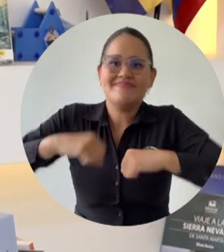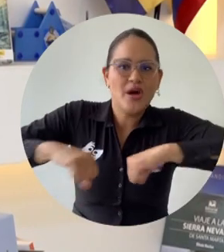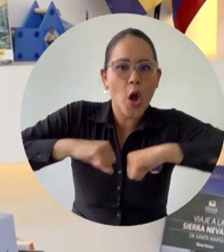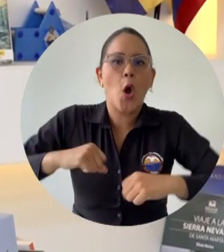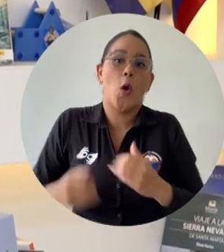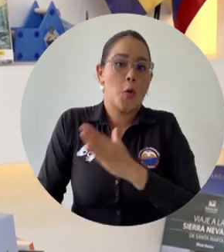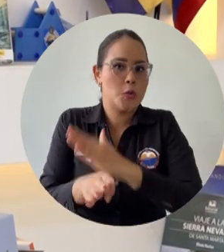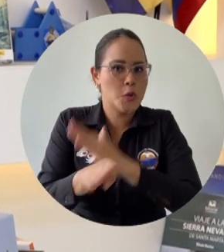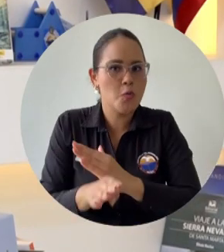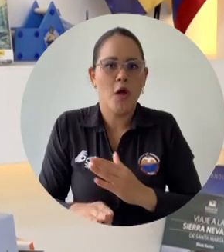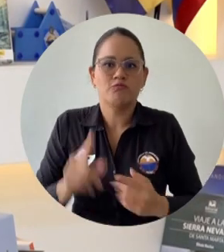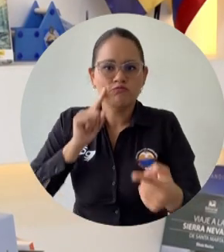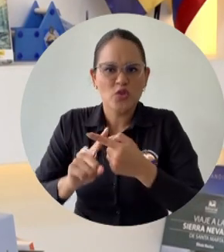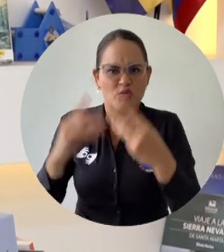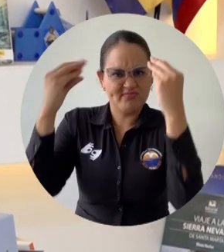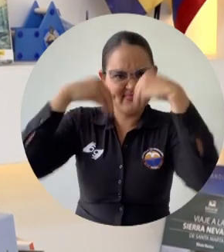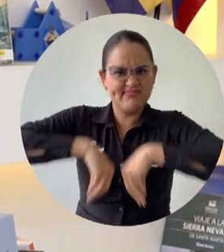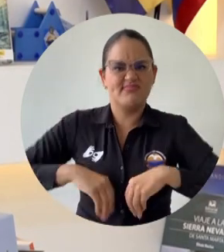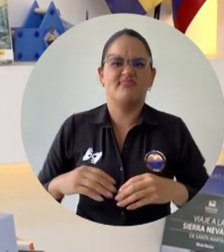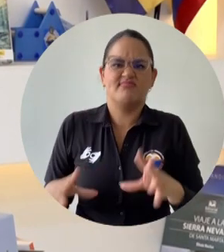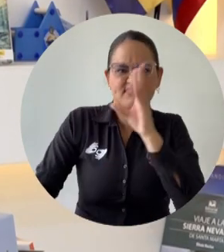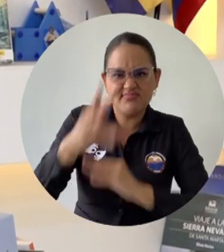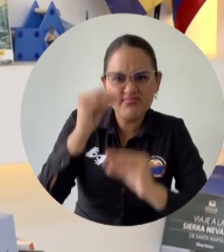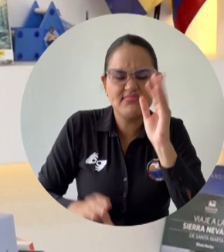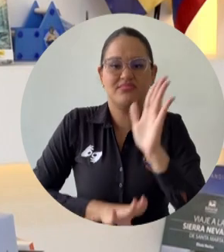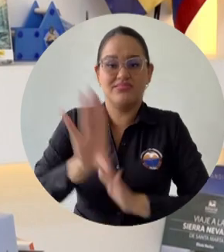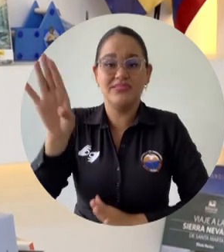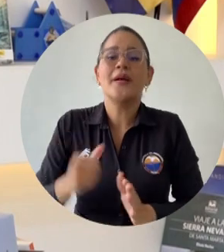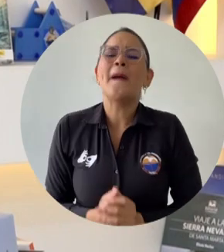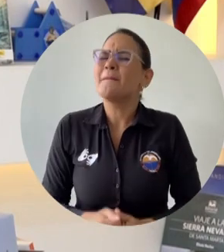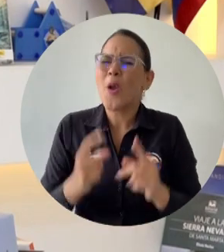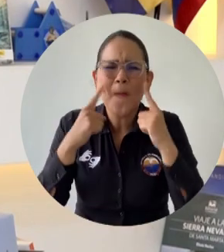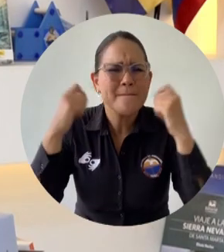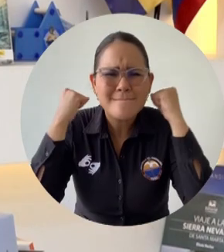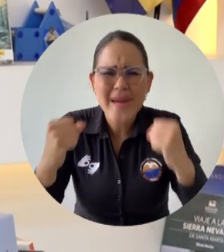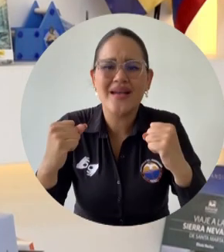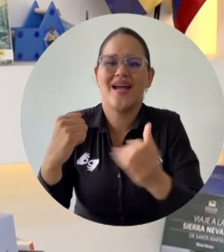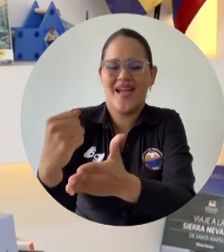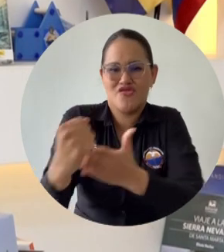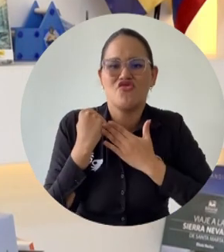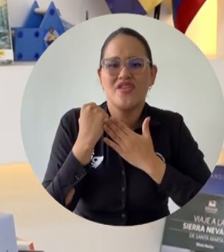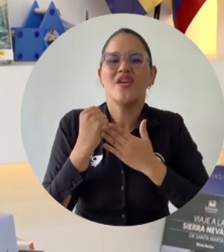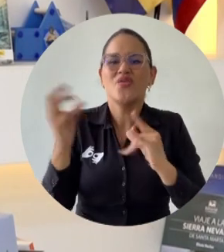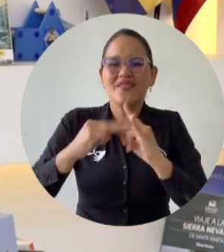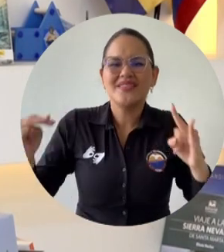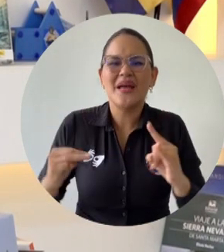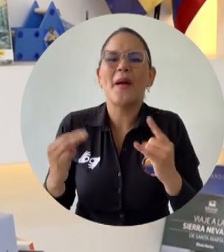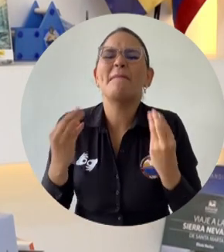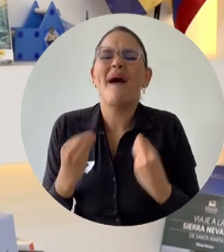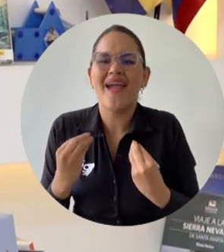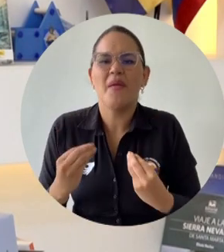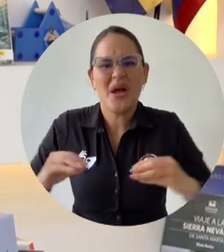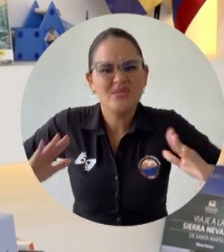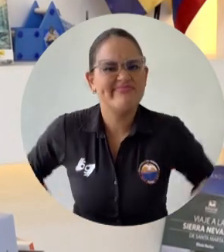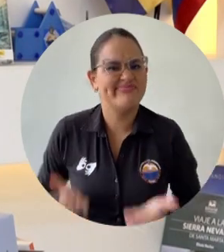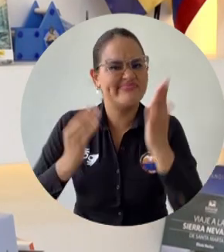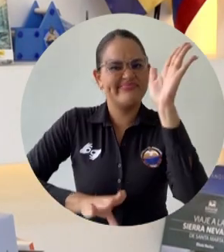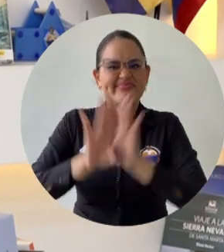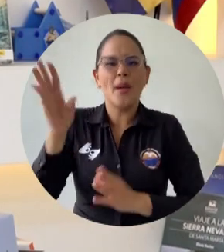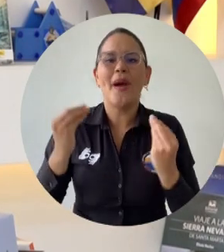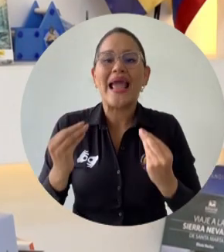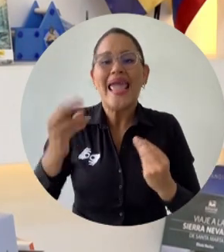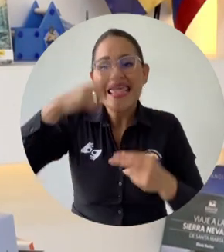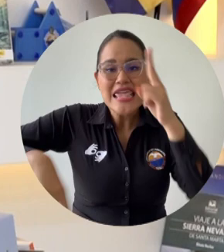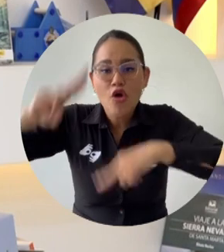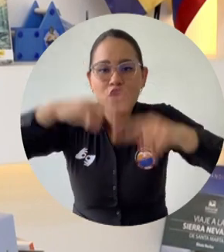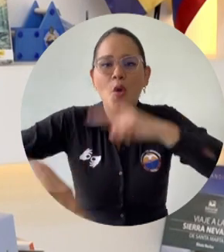incorporar definitivamente la carrera, que sigan creciendo, que sigan formándose, pero sobre todo que nos sigan haciendo construir una universidad en la cual